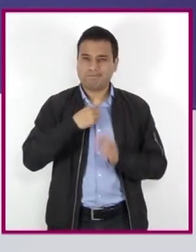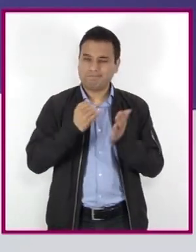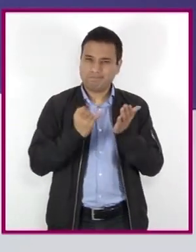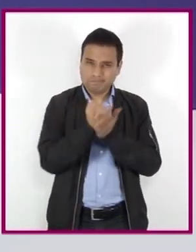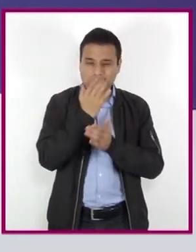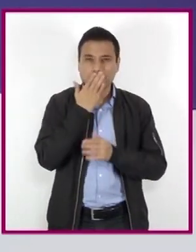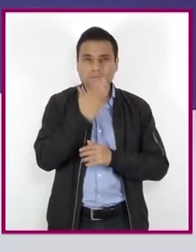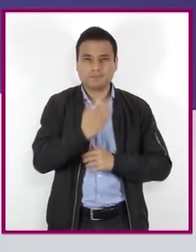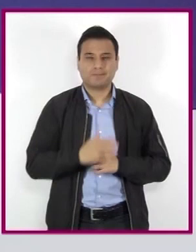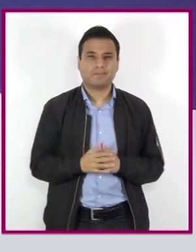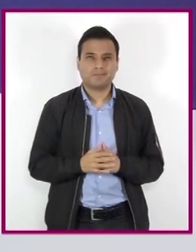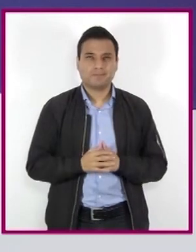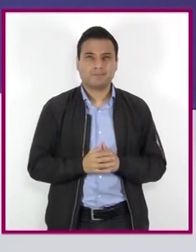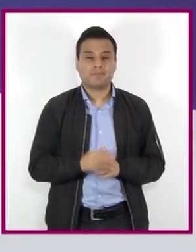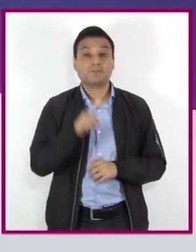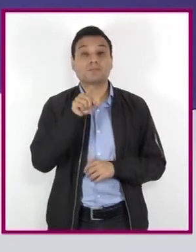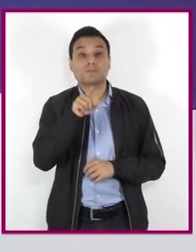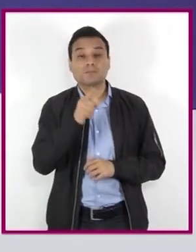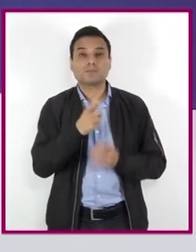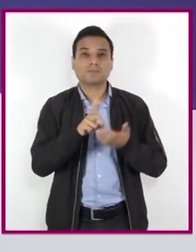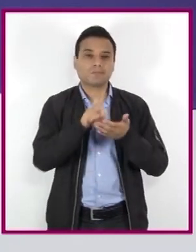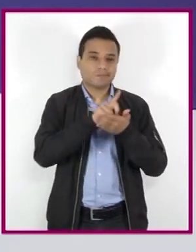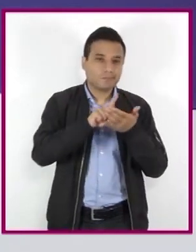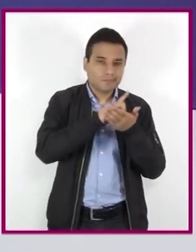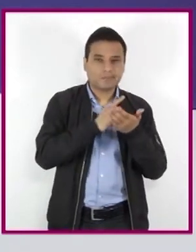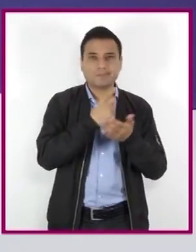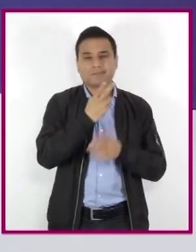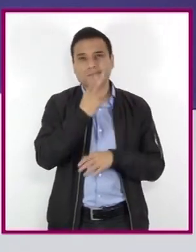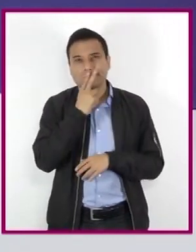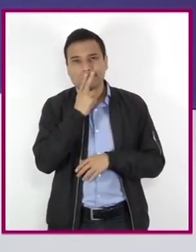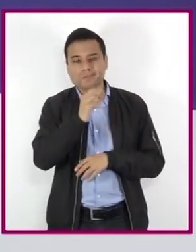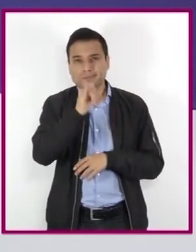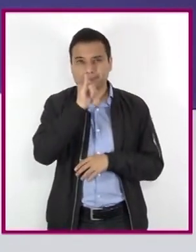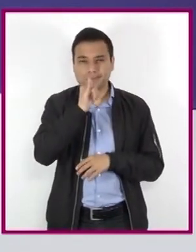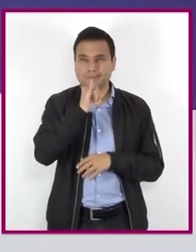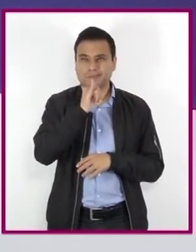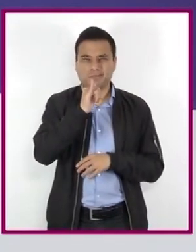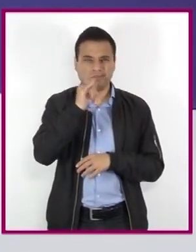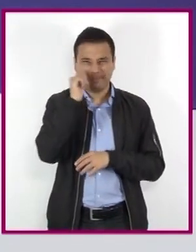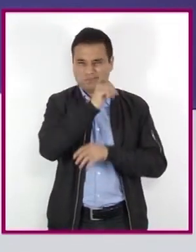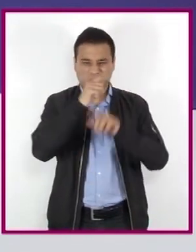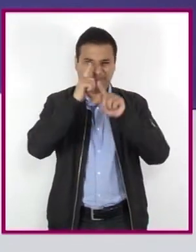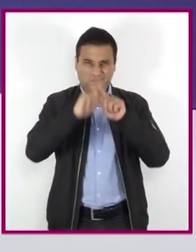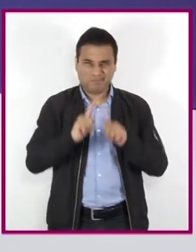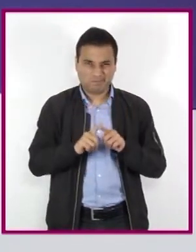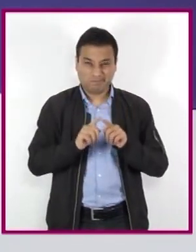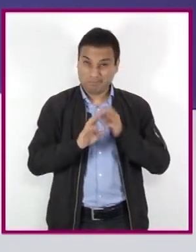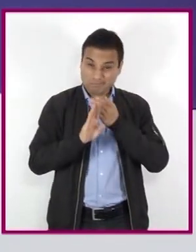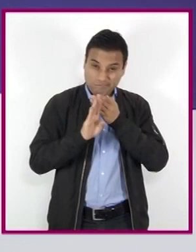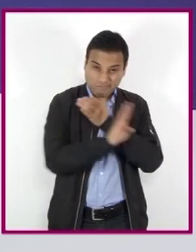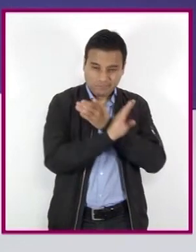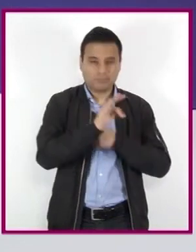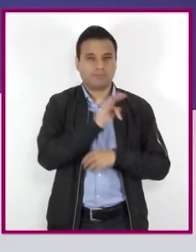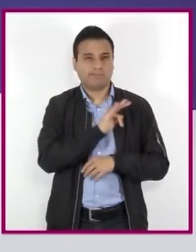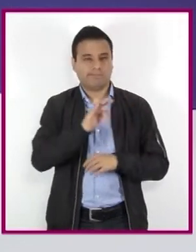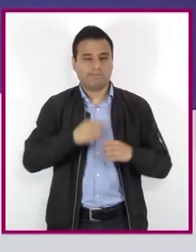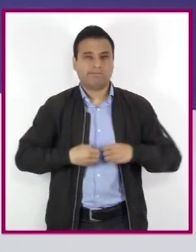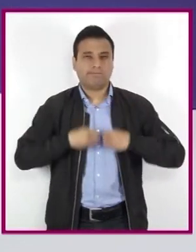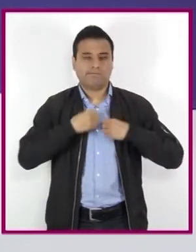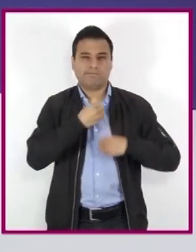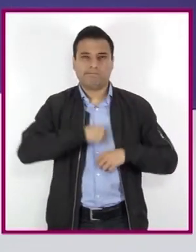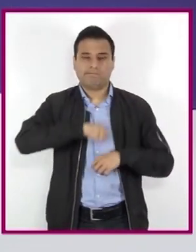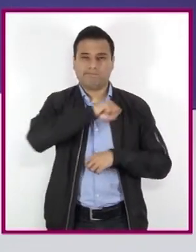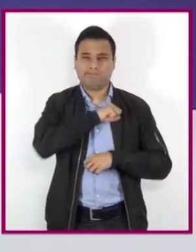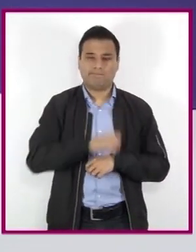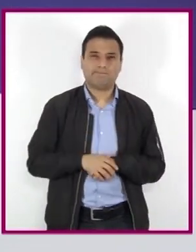correctas. Evitar el consumo de cualquier tipo de droga les permitirá llevar una vida saludable y libre de adicción. Sin